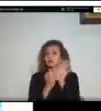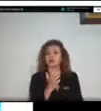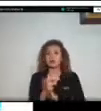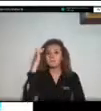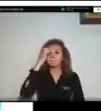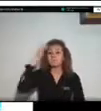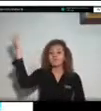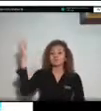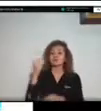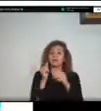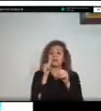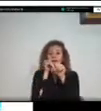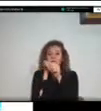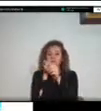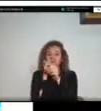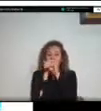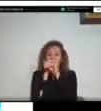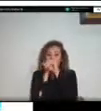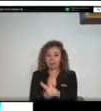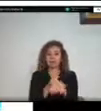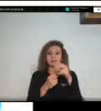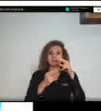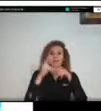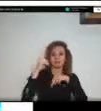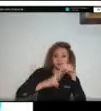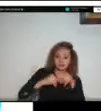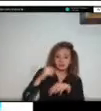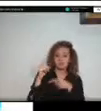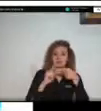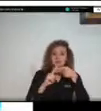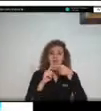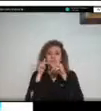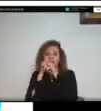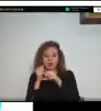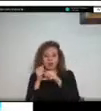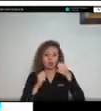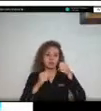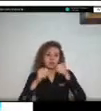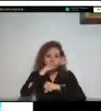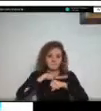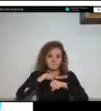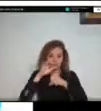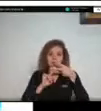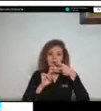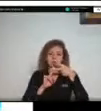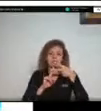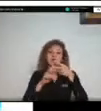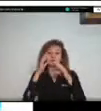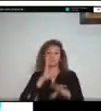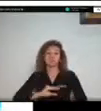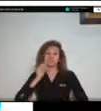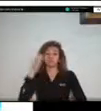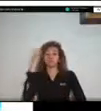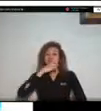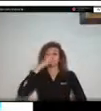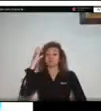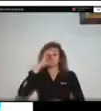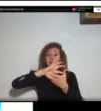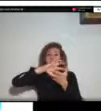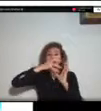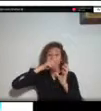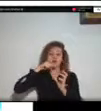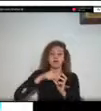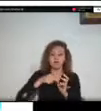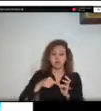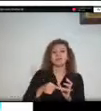ingeniería ambiental expertos en sistemas de información geográfica y como apoyo externo contamos con un